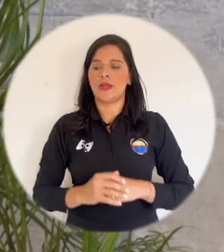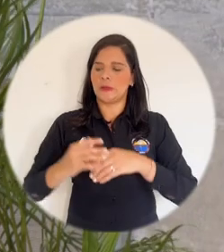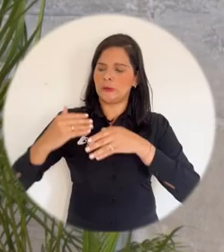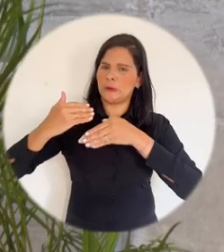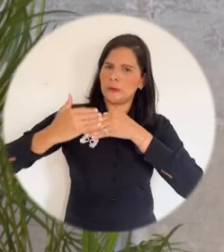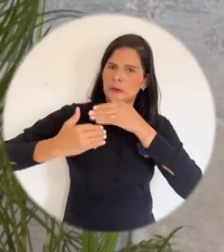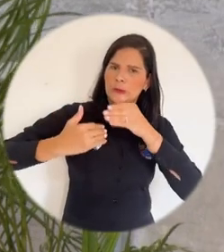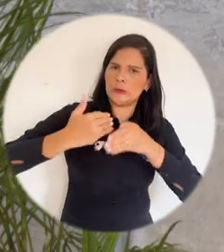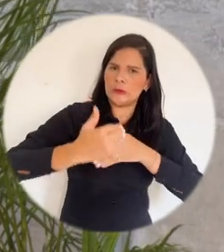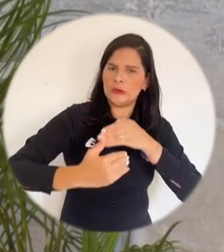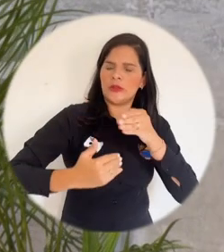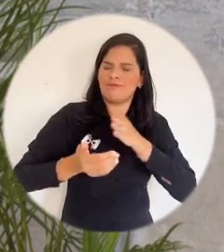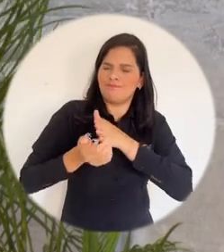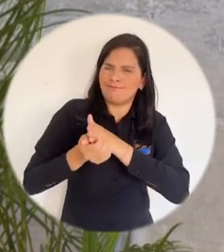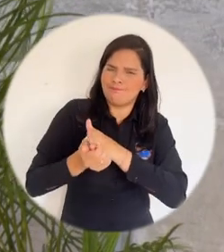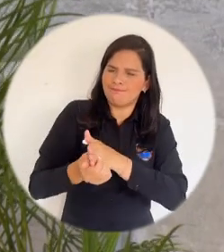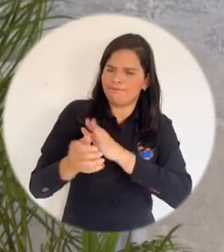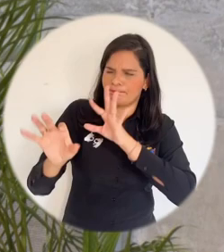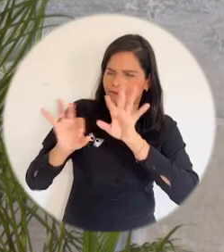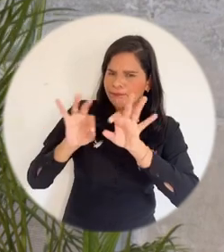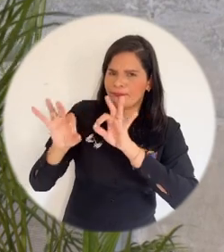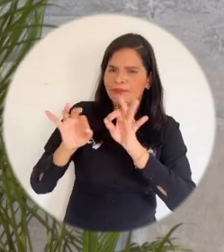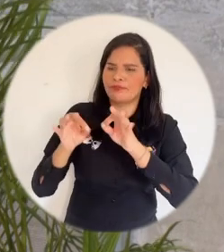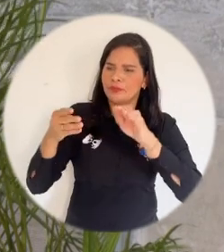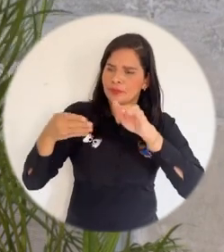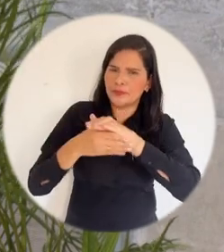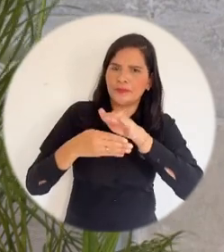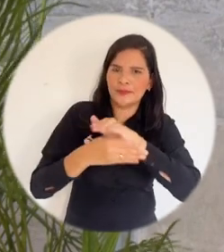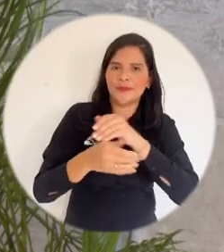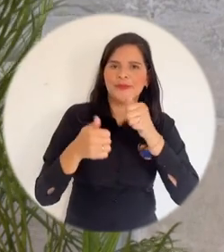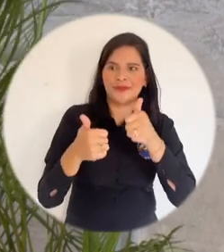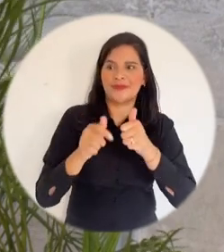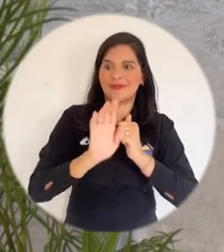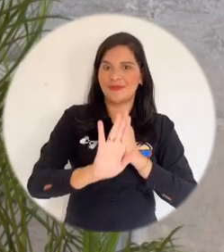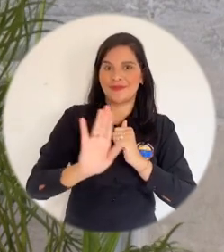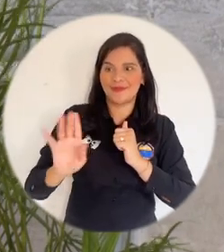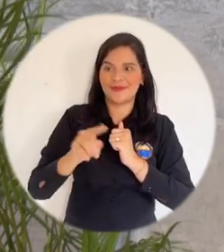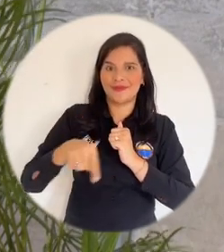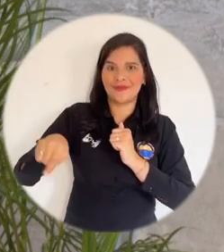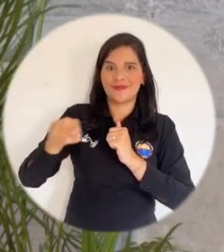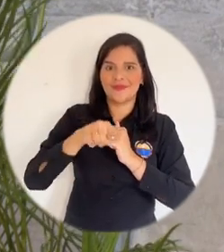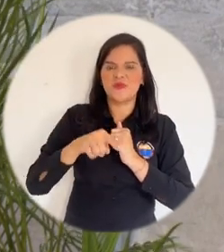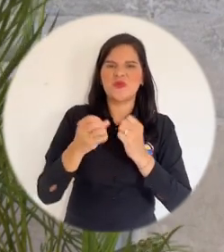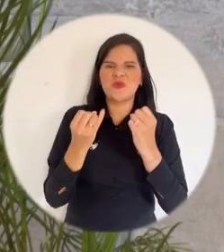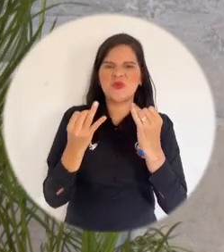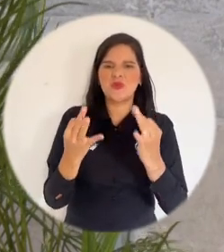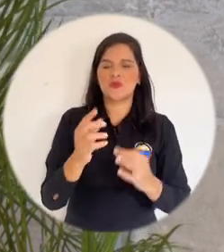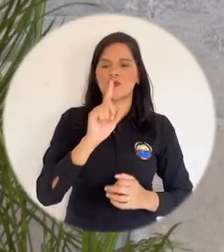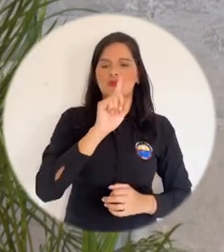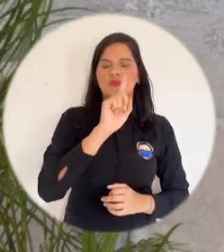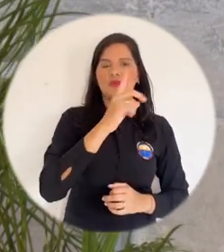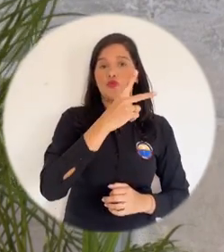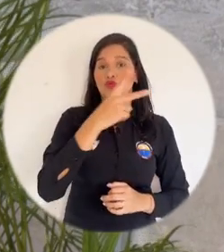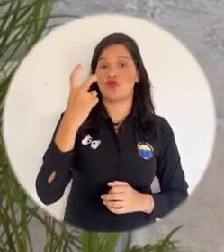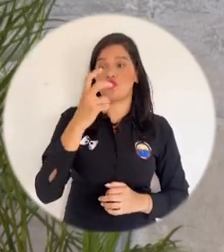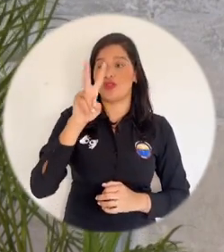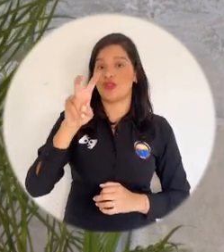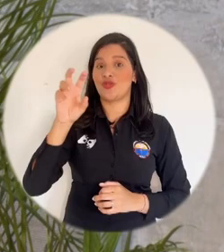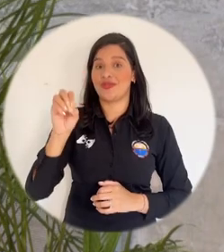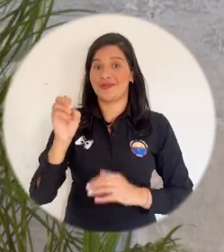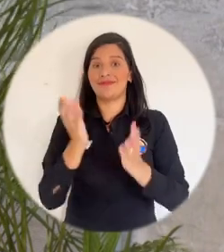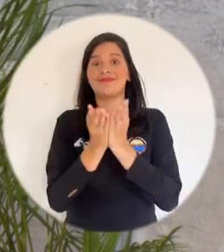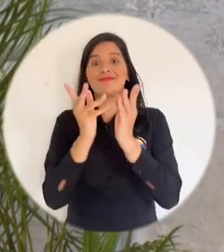Después de un proceso exhaustivo de orientación, selección y admisión a la Universidad del Magdalena a un total de 270